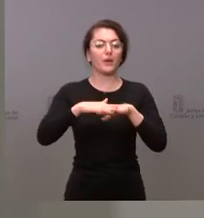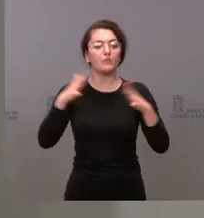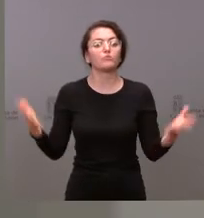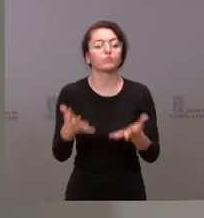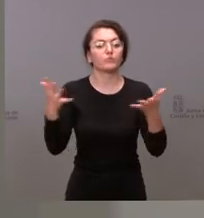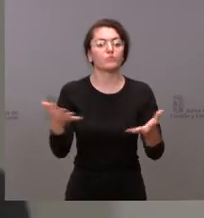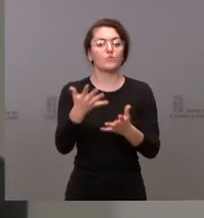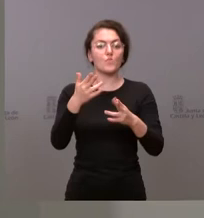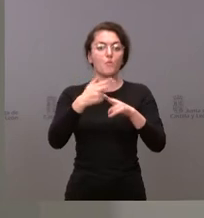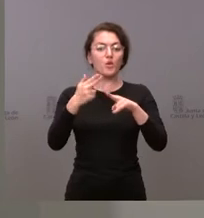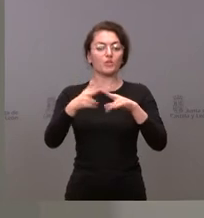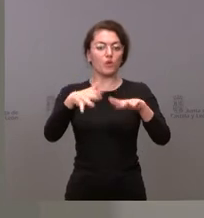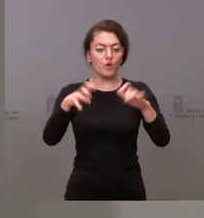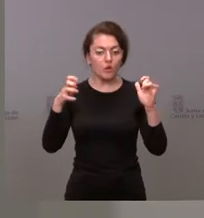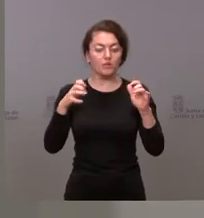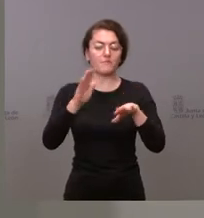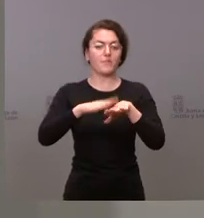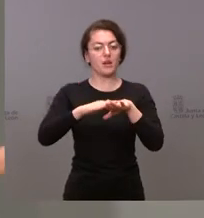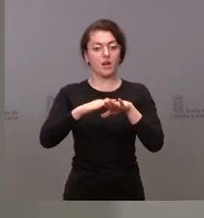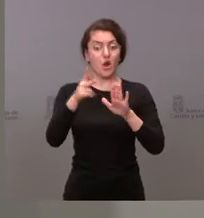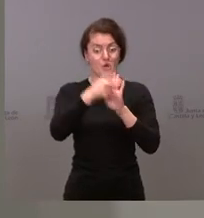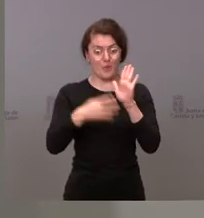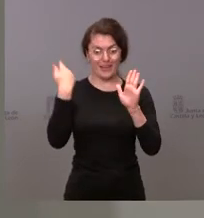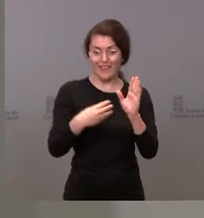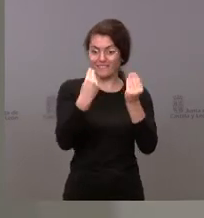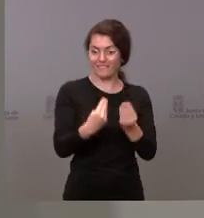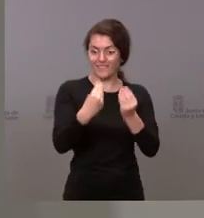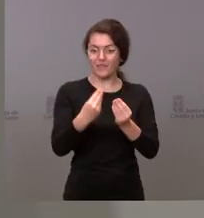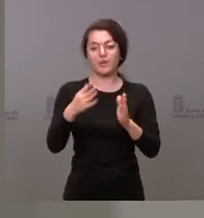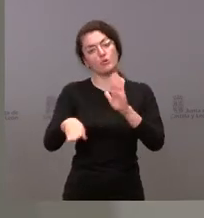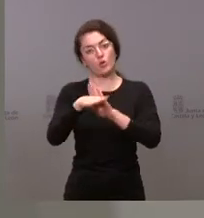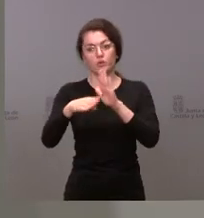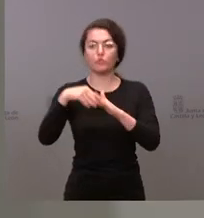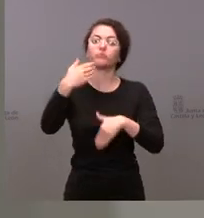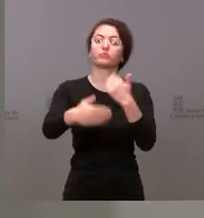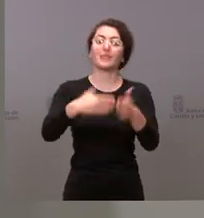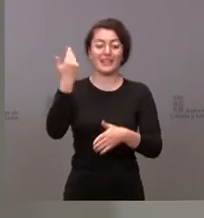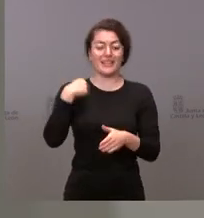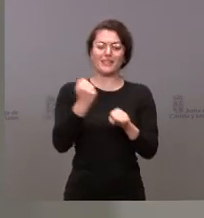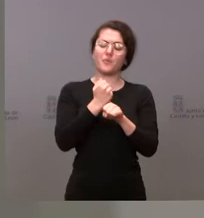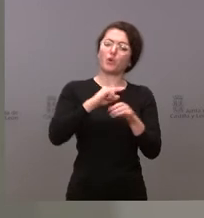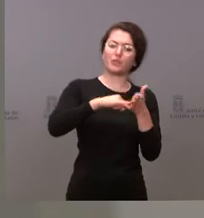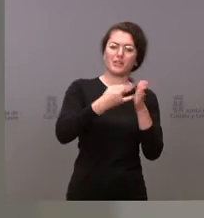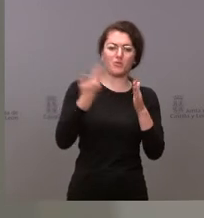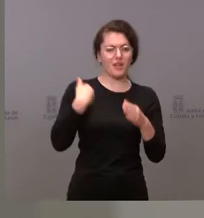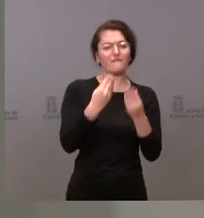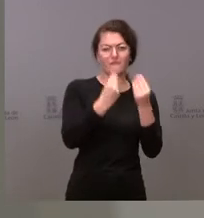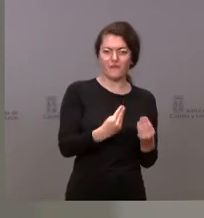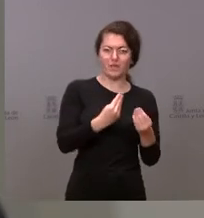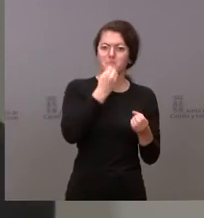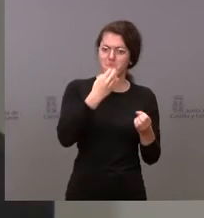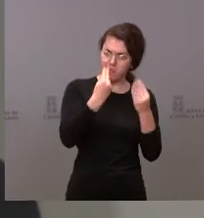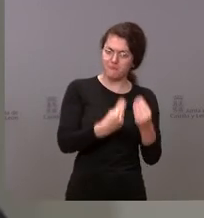ese tránsito de las normas ya realizadas el trabajo técnico afortunadamente está hecho y está muy bien hecho por tanto